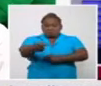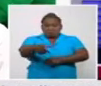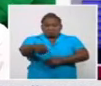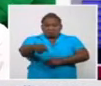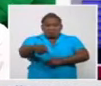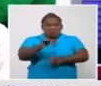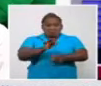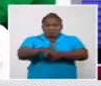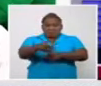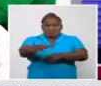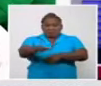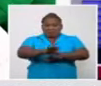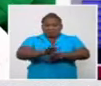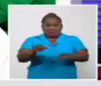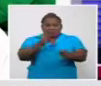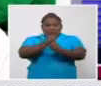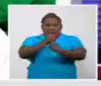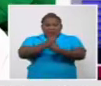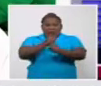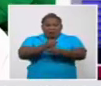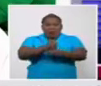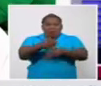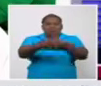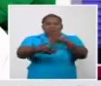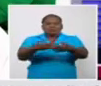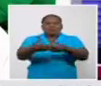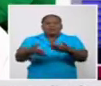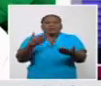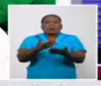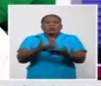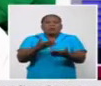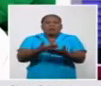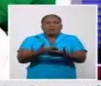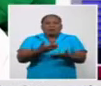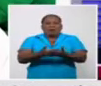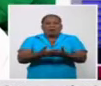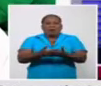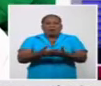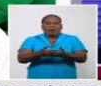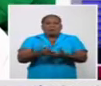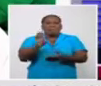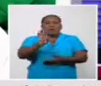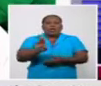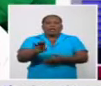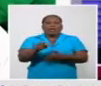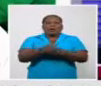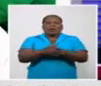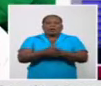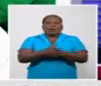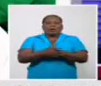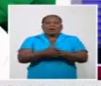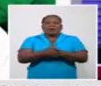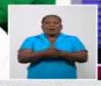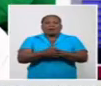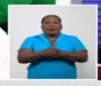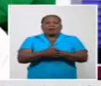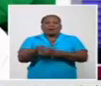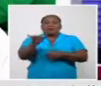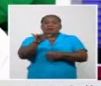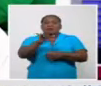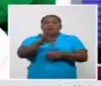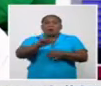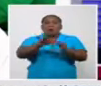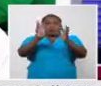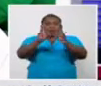consolidar el procesamiento de las muestras, y como resultado del estudio de estas